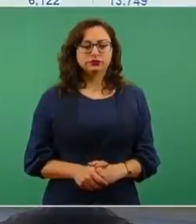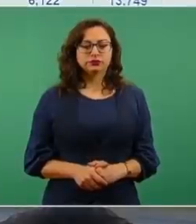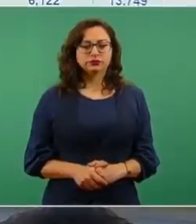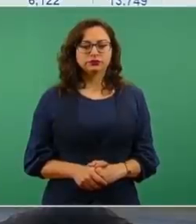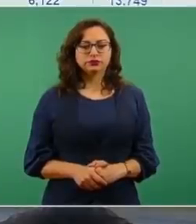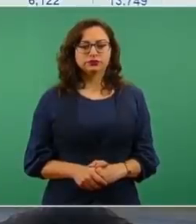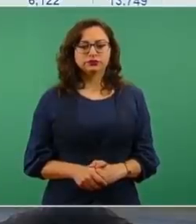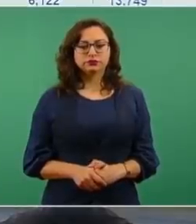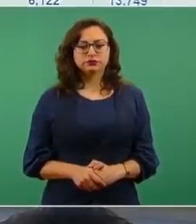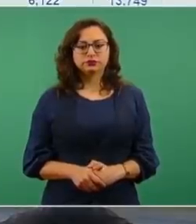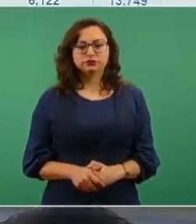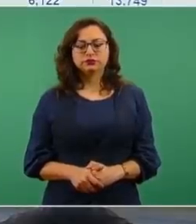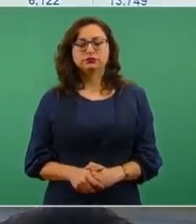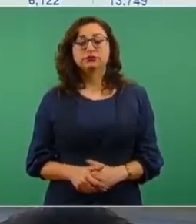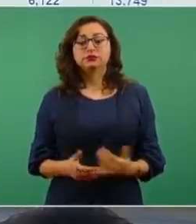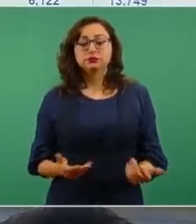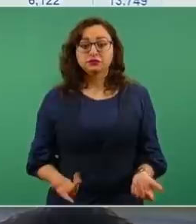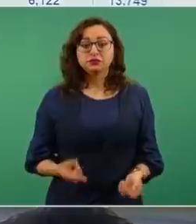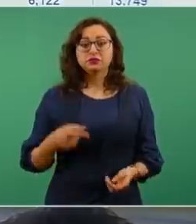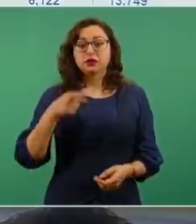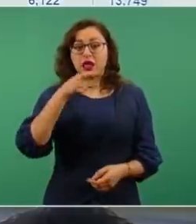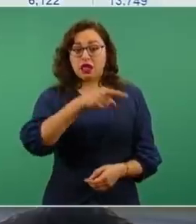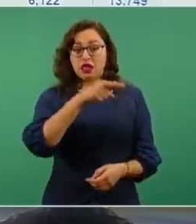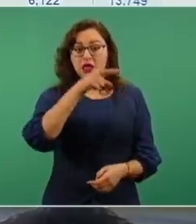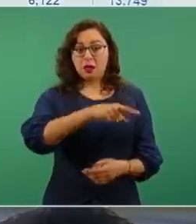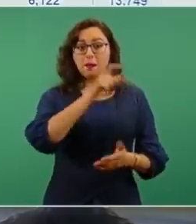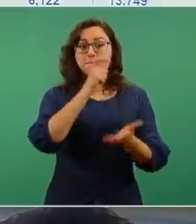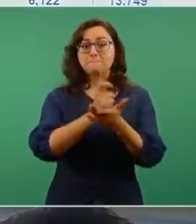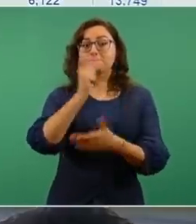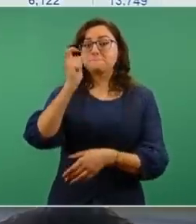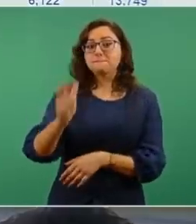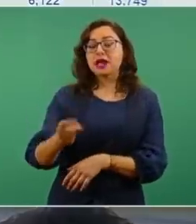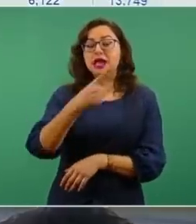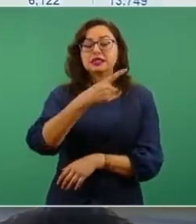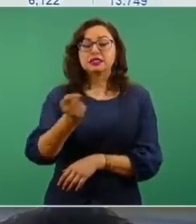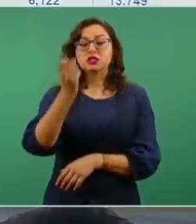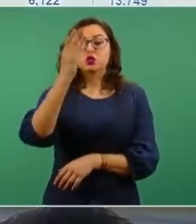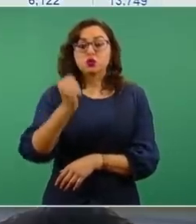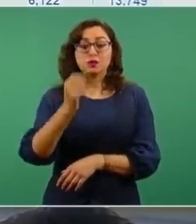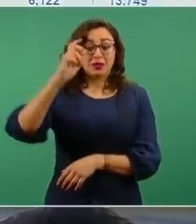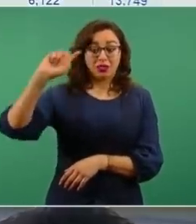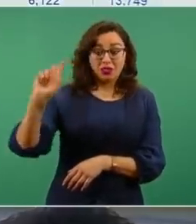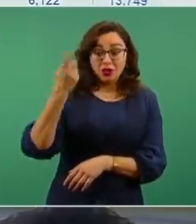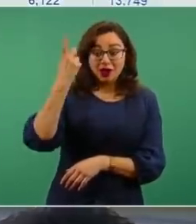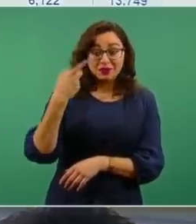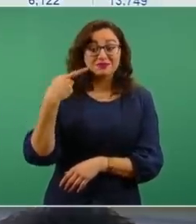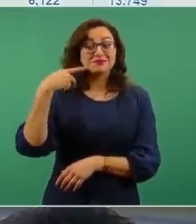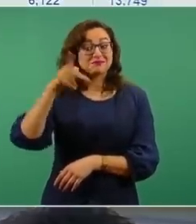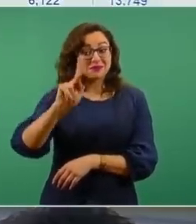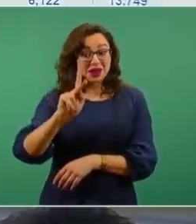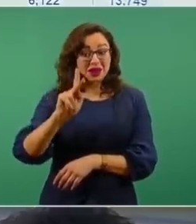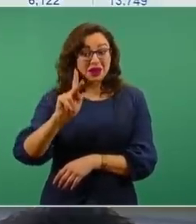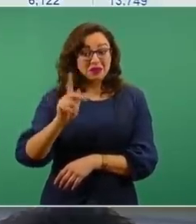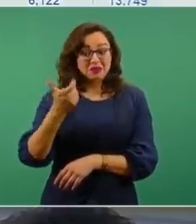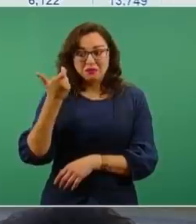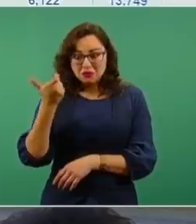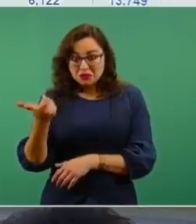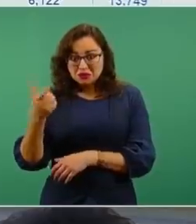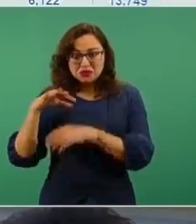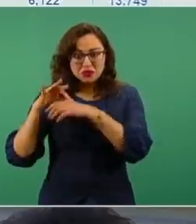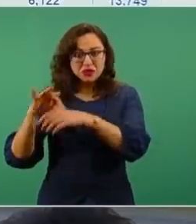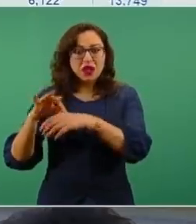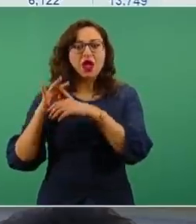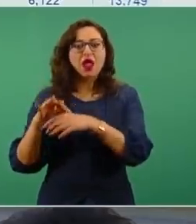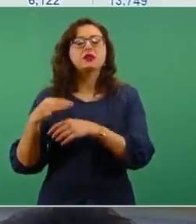149 dólares. Lo mismo se repite para todos estos años. En el 17